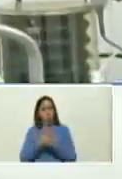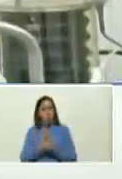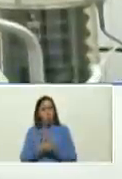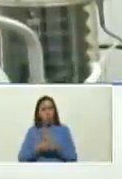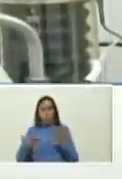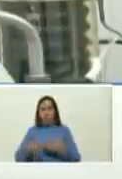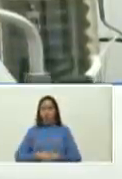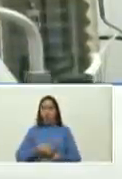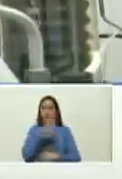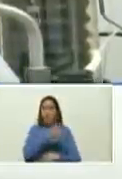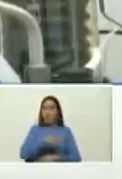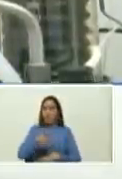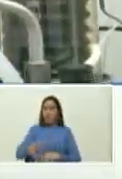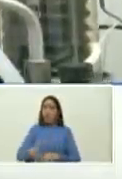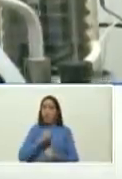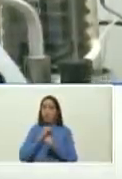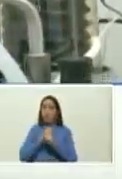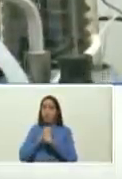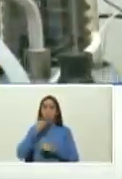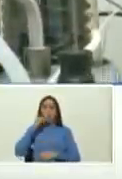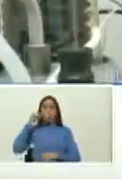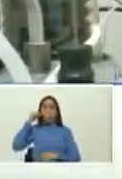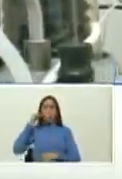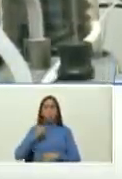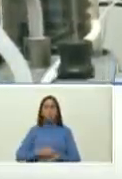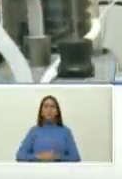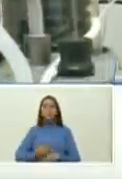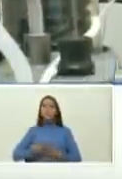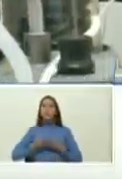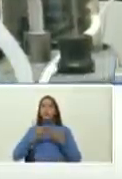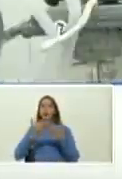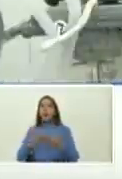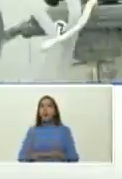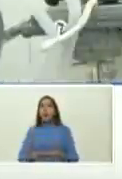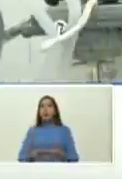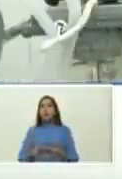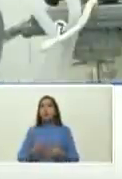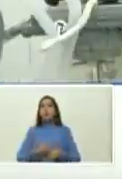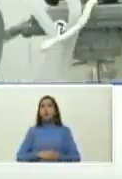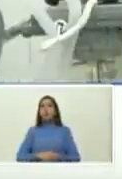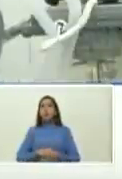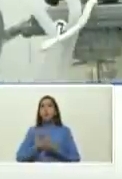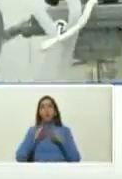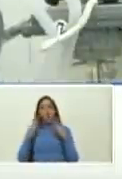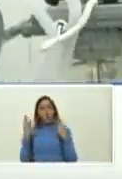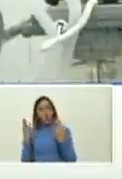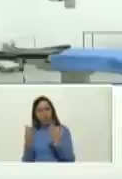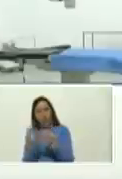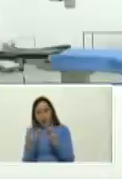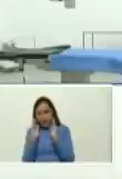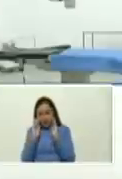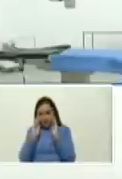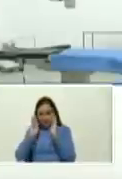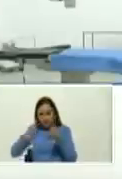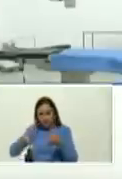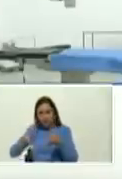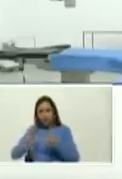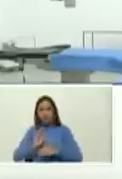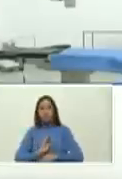de los trabajadores y trabajadoras en garantizarlo en rodear a la familia en poner a la familia en el centro